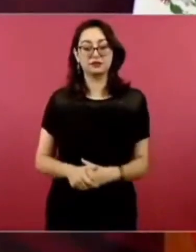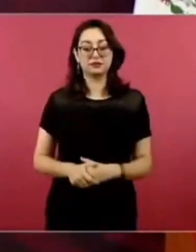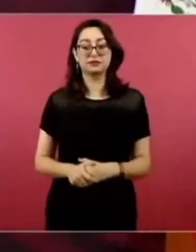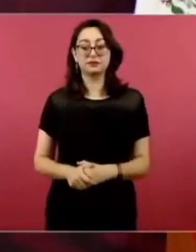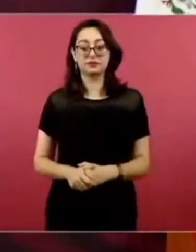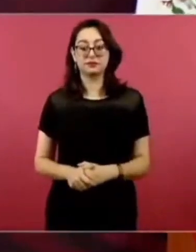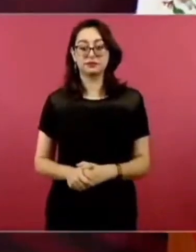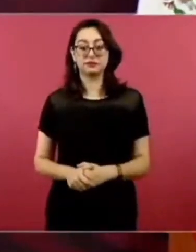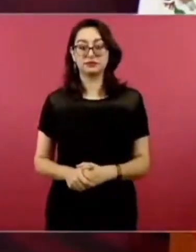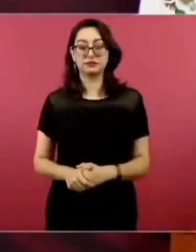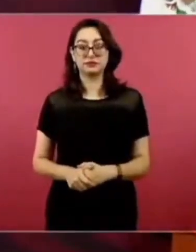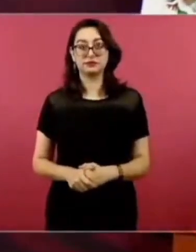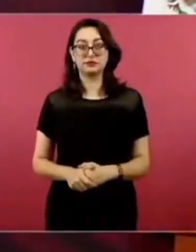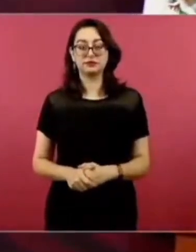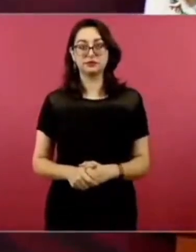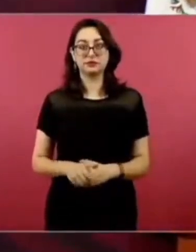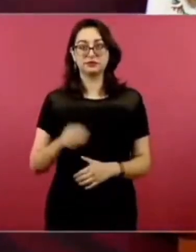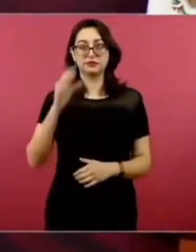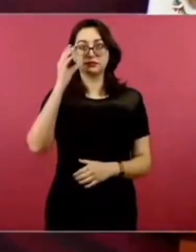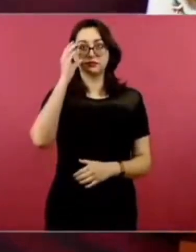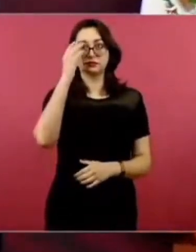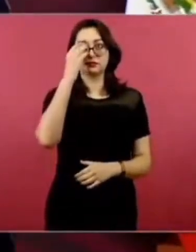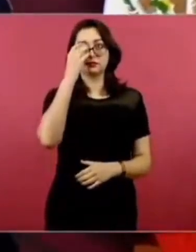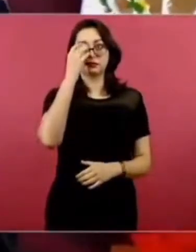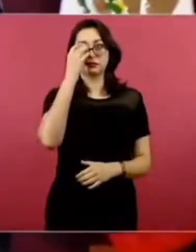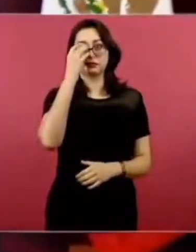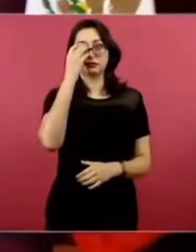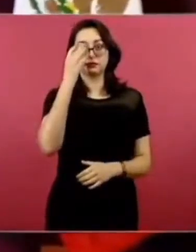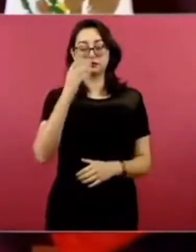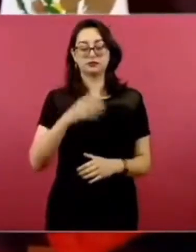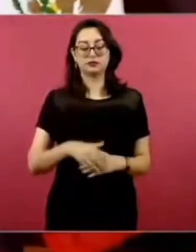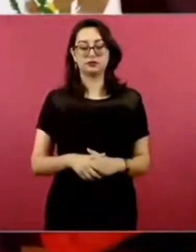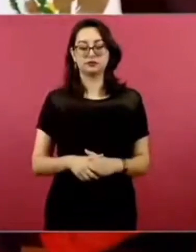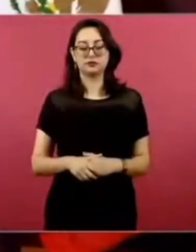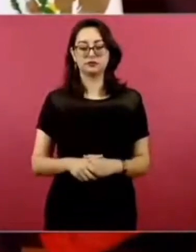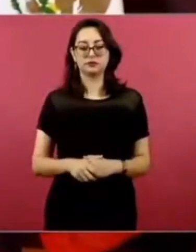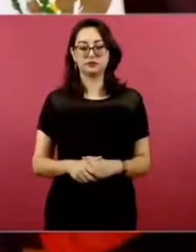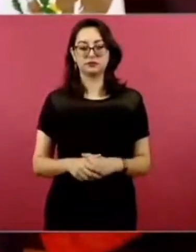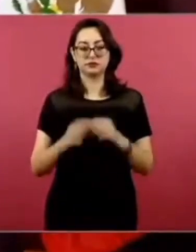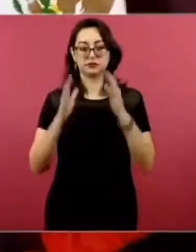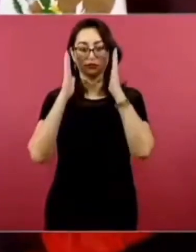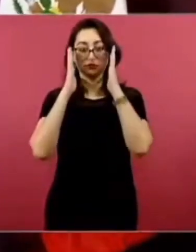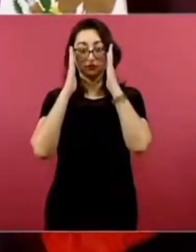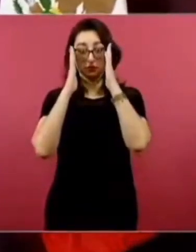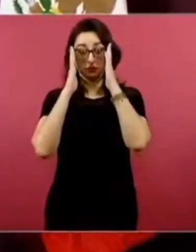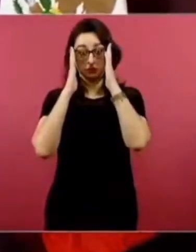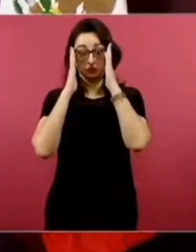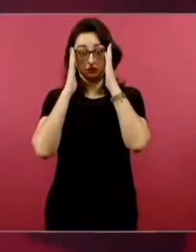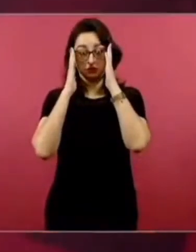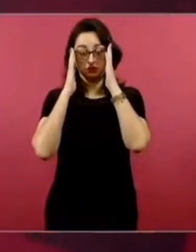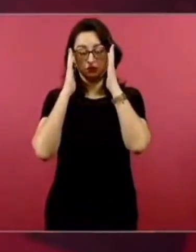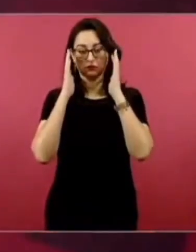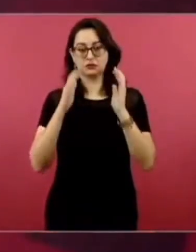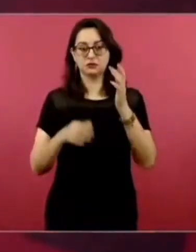Hay, vamos a decir, tesis, jurisprudencia